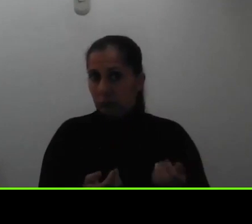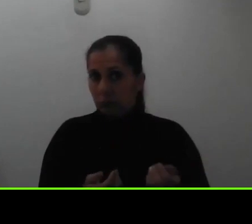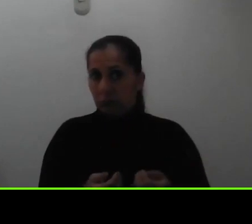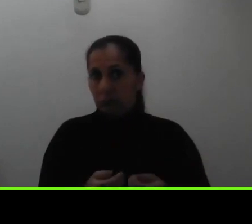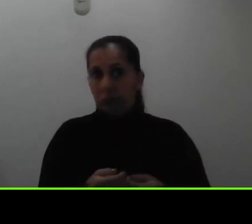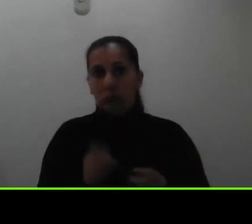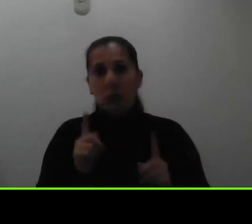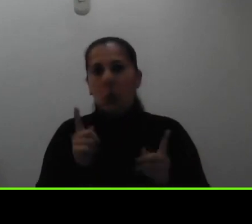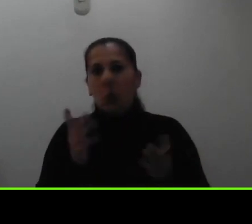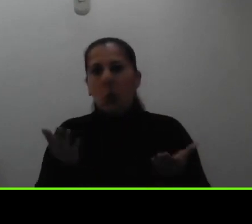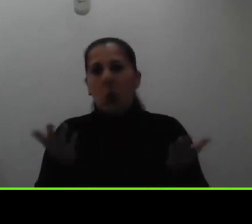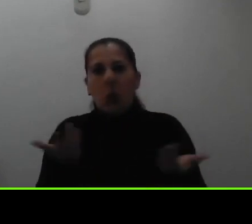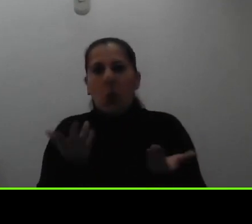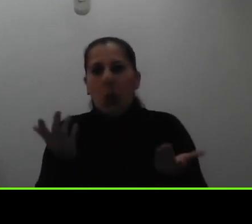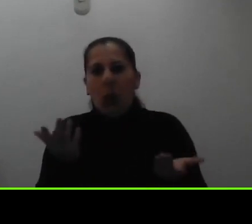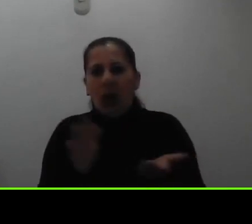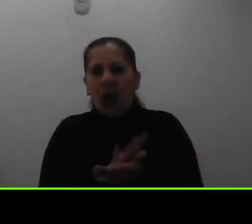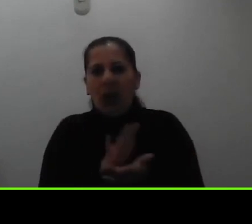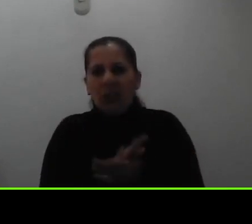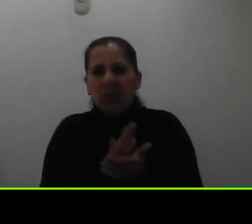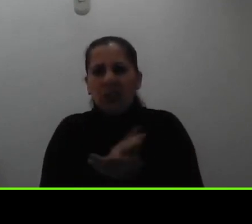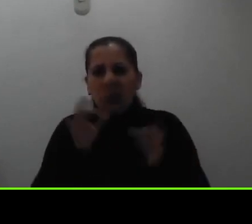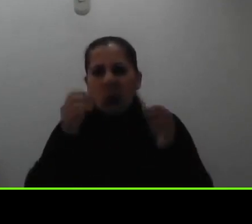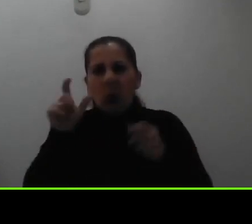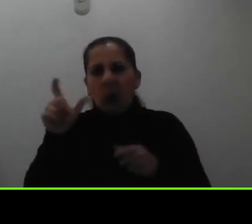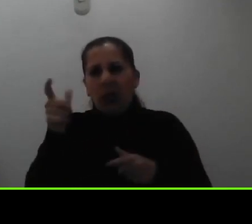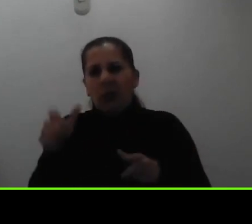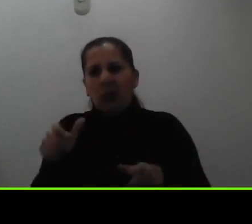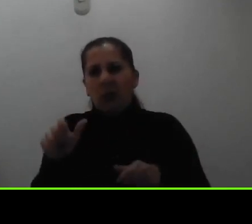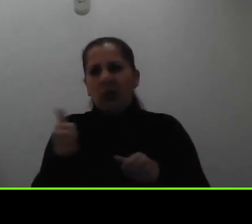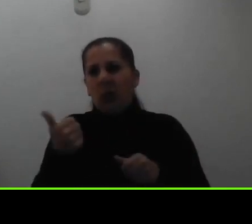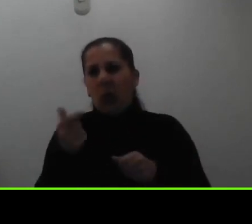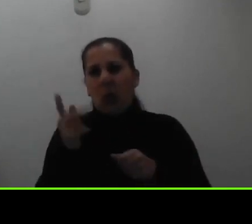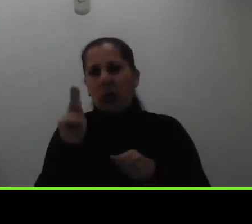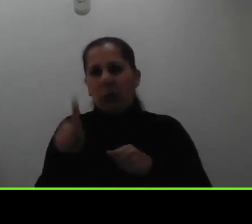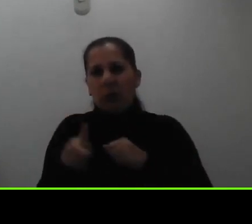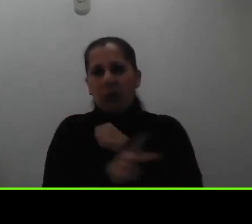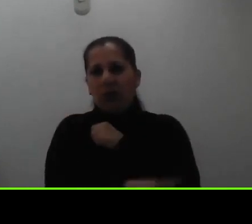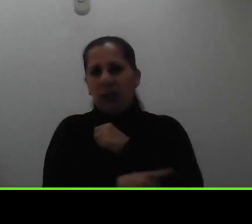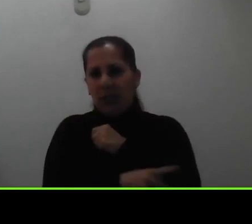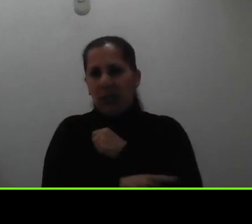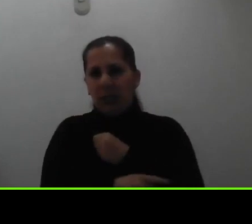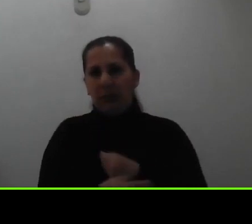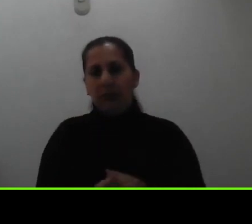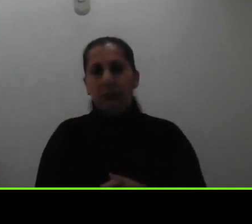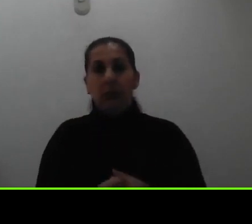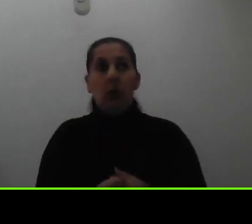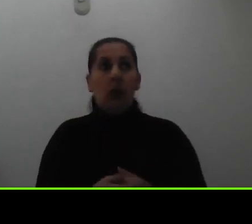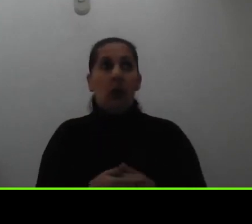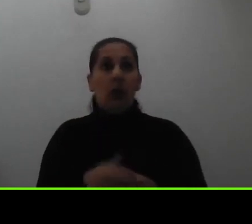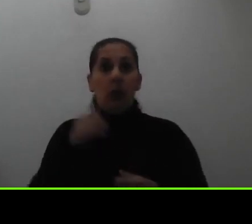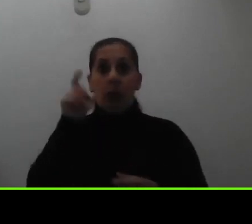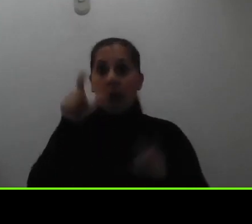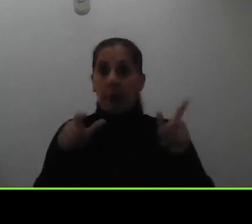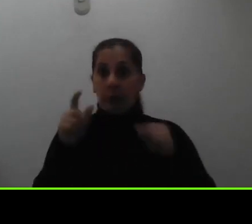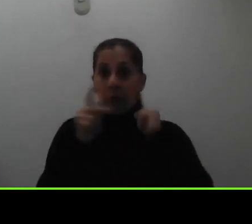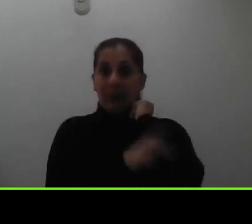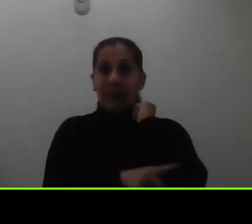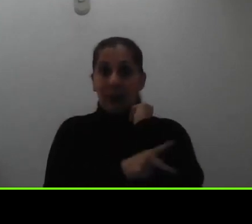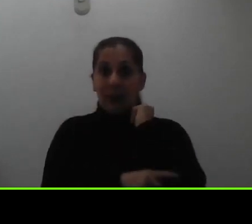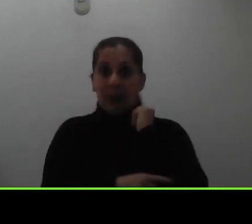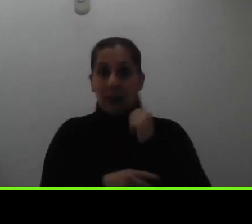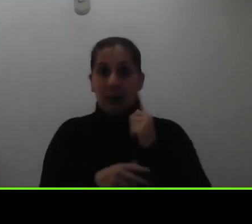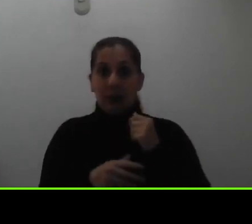otra o sea qué tipo de documento debe presentar una persona extranjera y si por ejemplo personas extranjeras que pasa